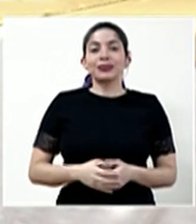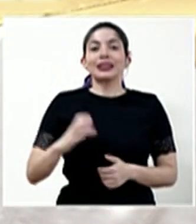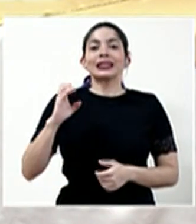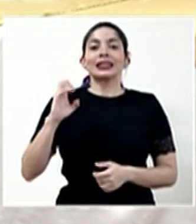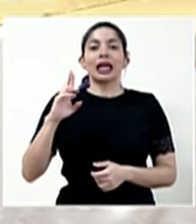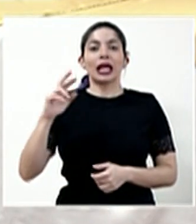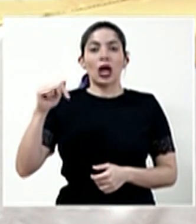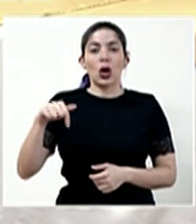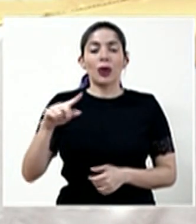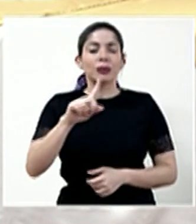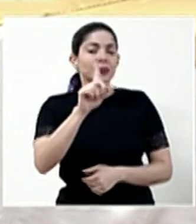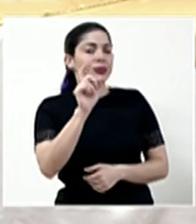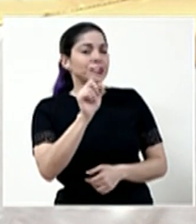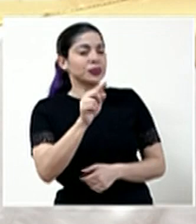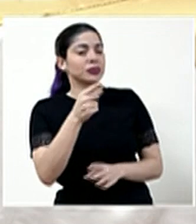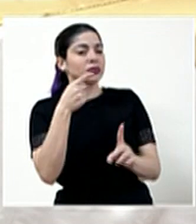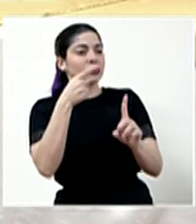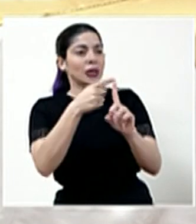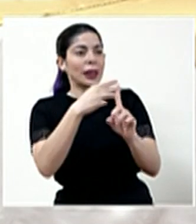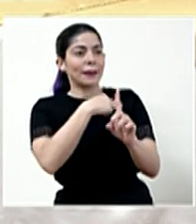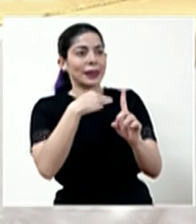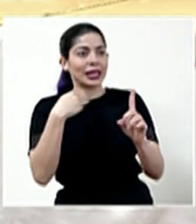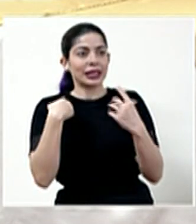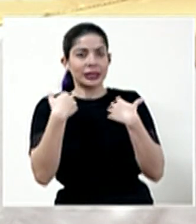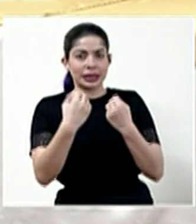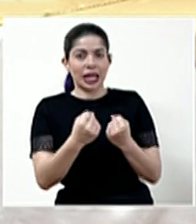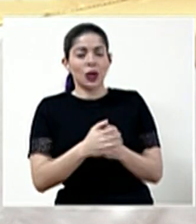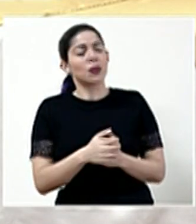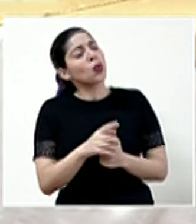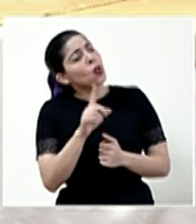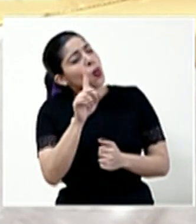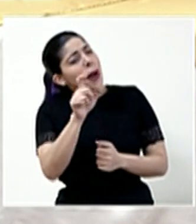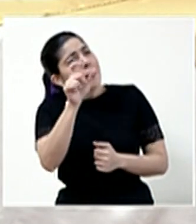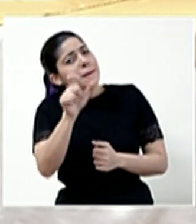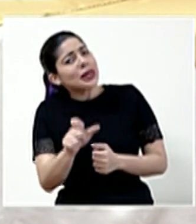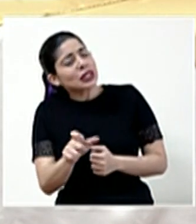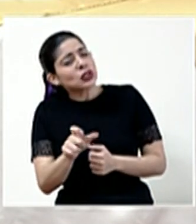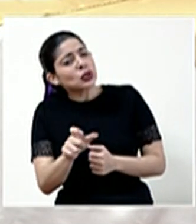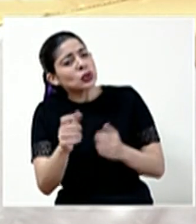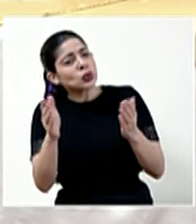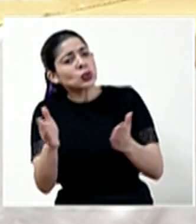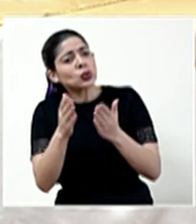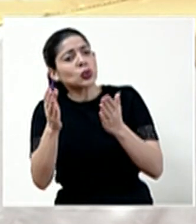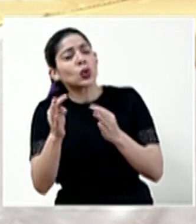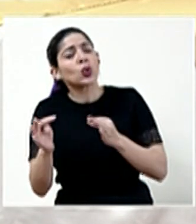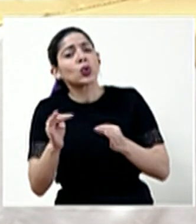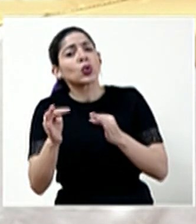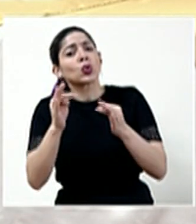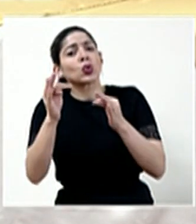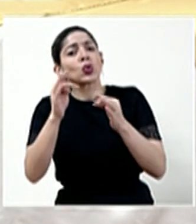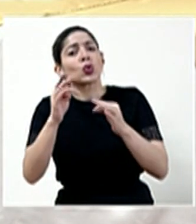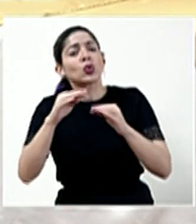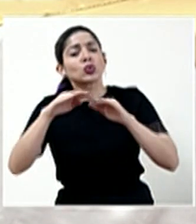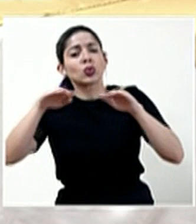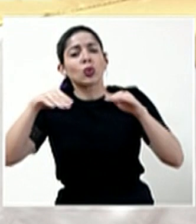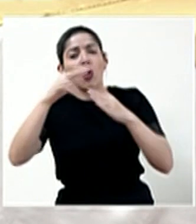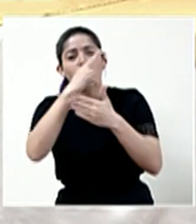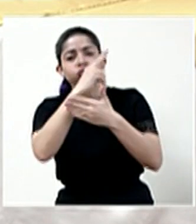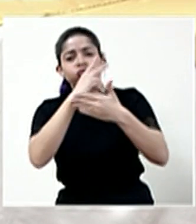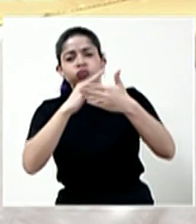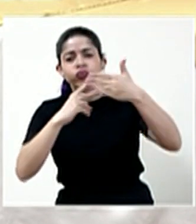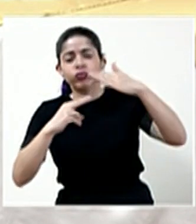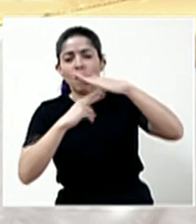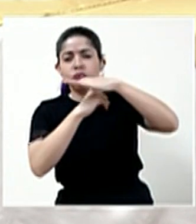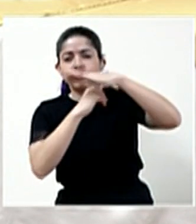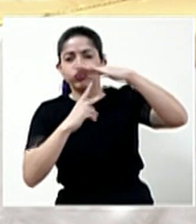ser hoy, consulta al Ministro de Salud. Una persona está promoviendo tours de buceo en la Isla del Caño para los